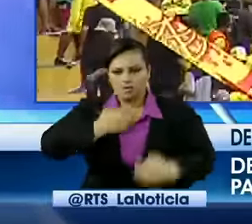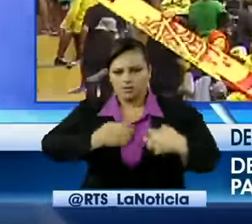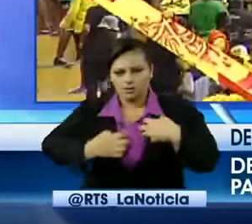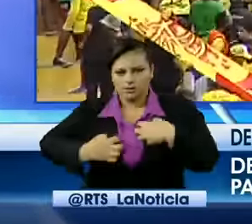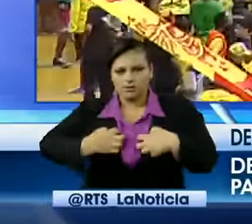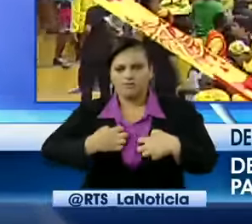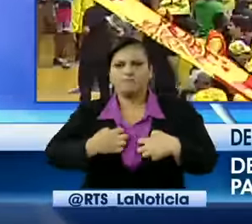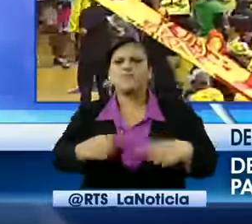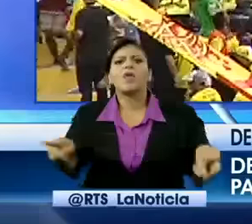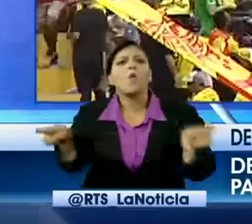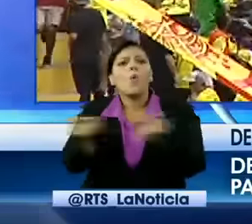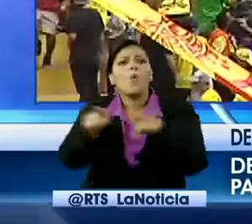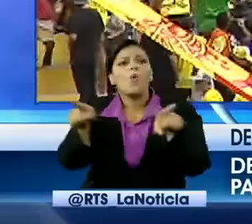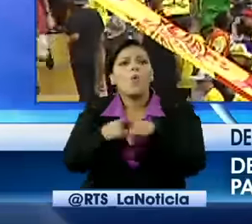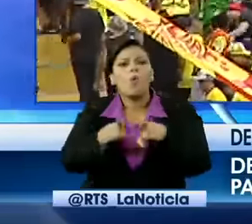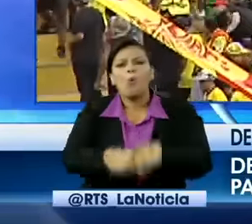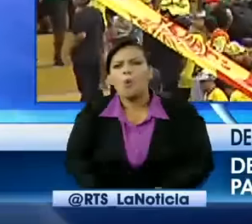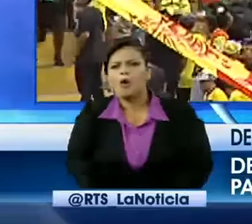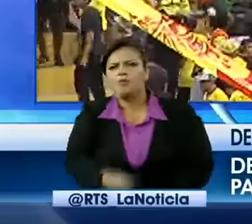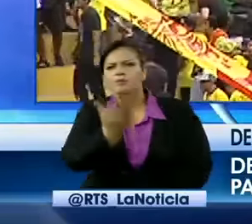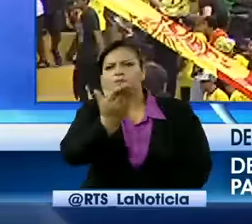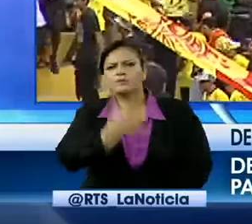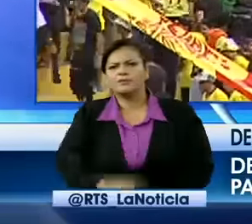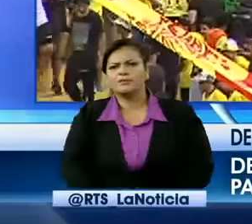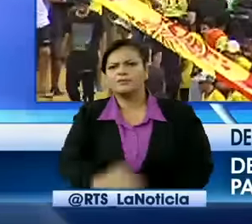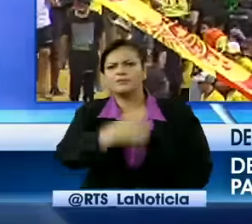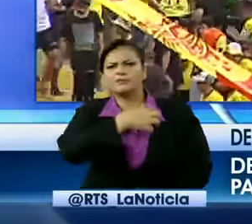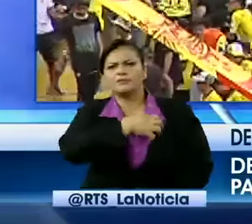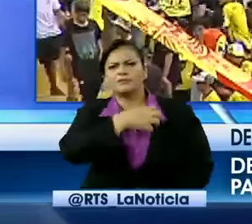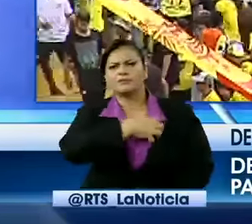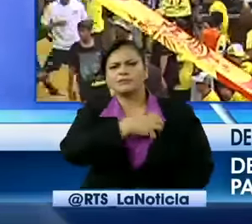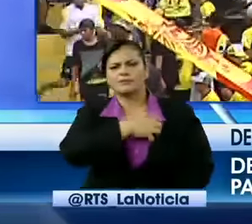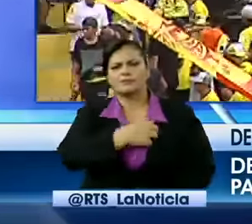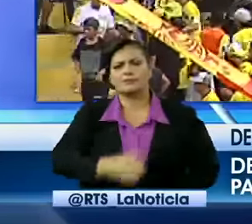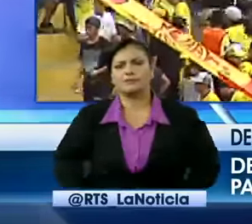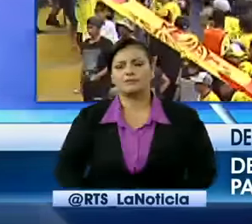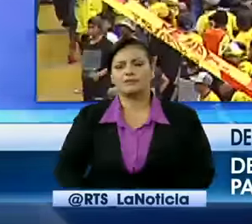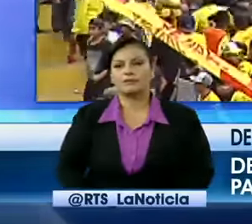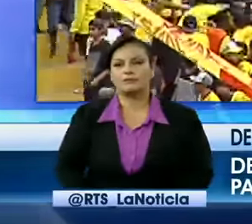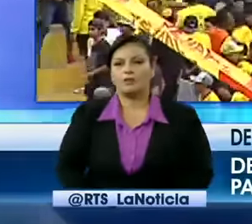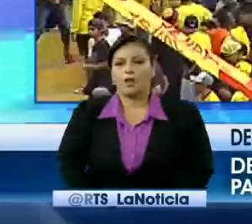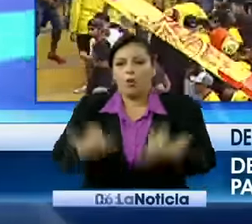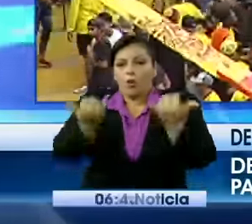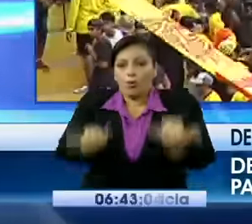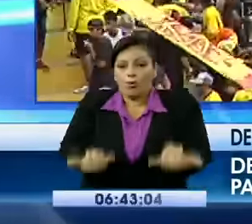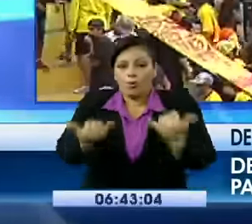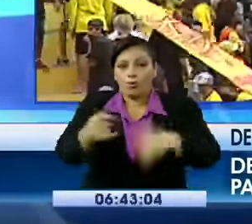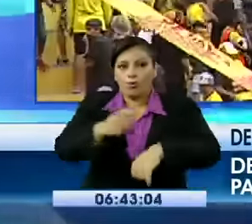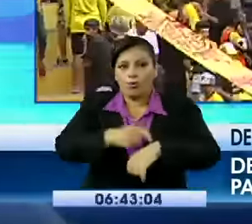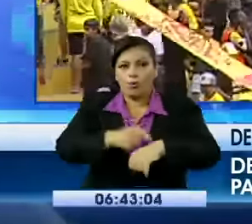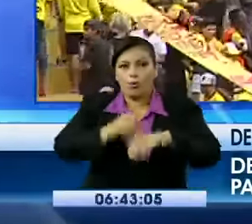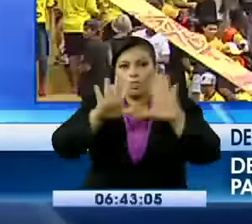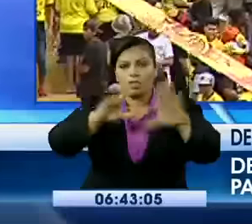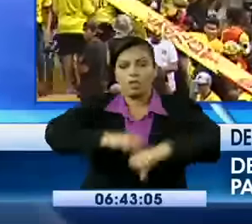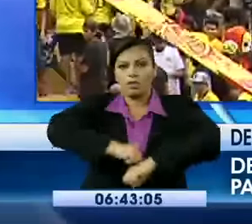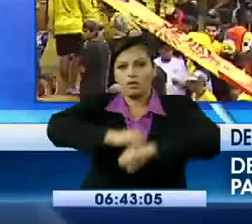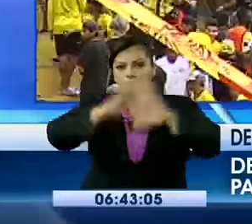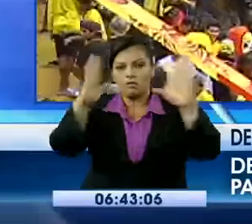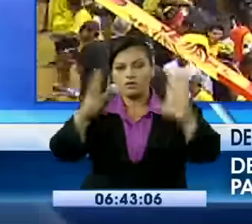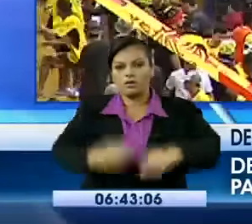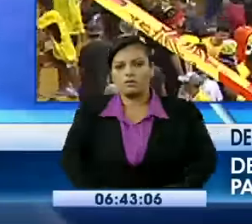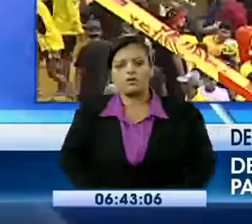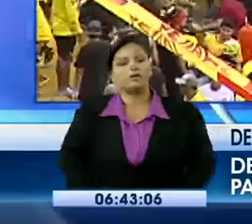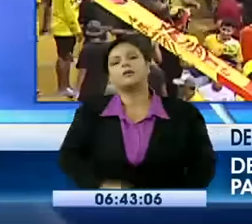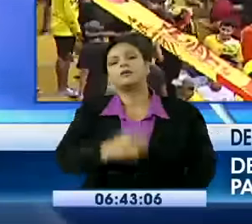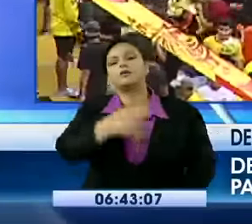Bueno, está bien que tome la decisión. Hoy día, a las 10 de la mañana, me tengo entendido que la directiva de Barcelona va a dar una rueda de